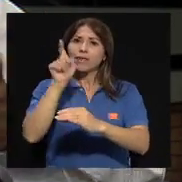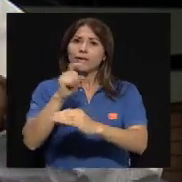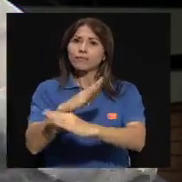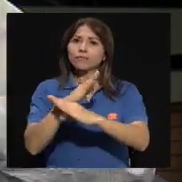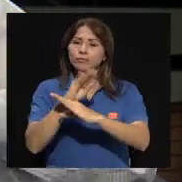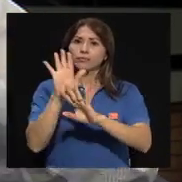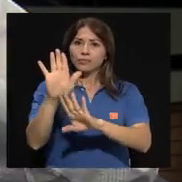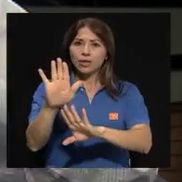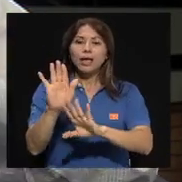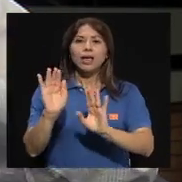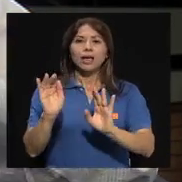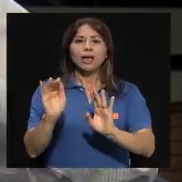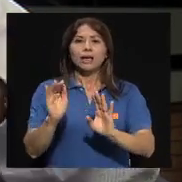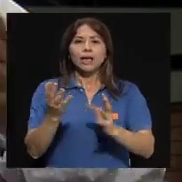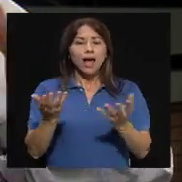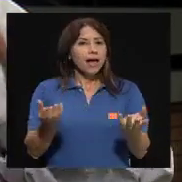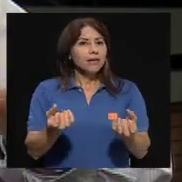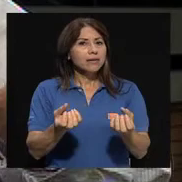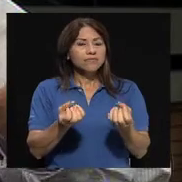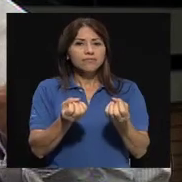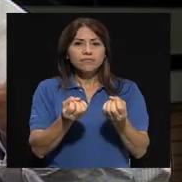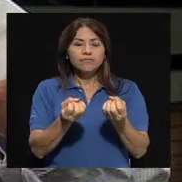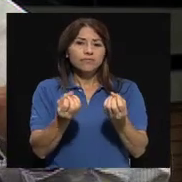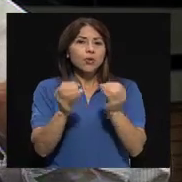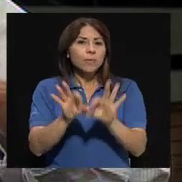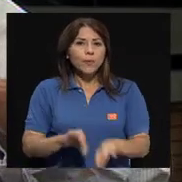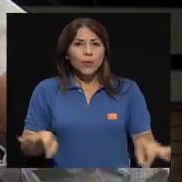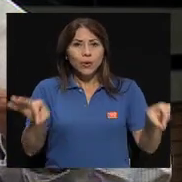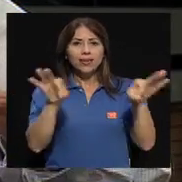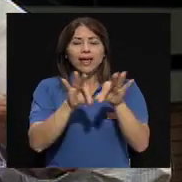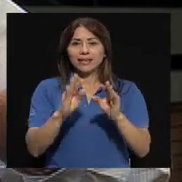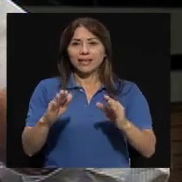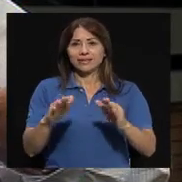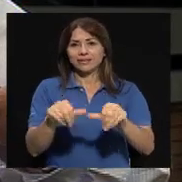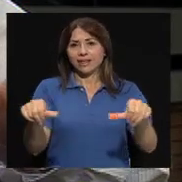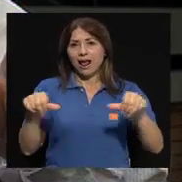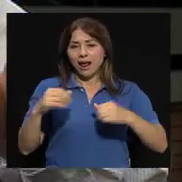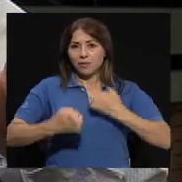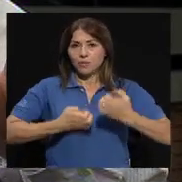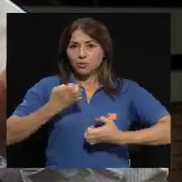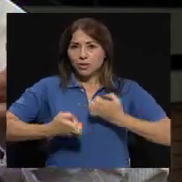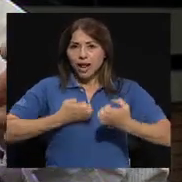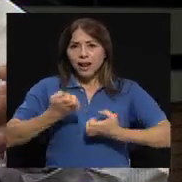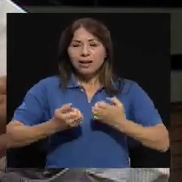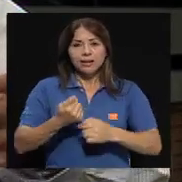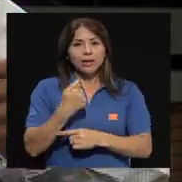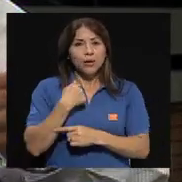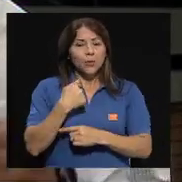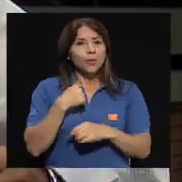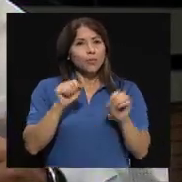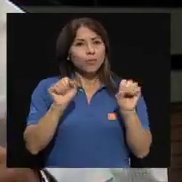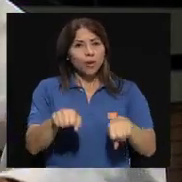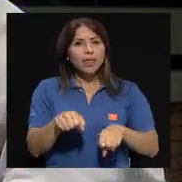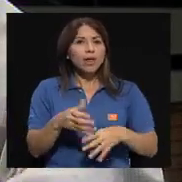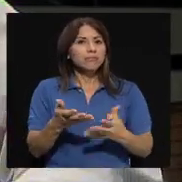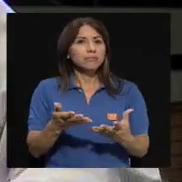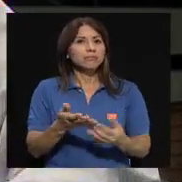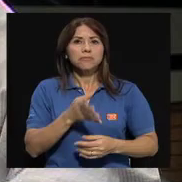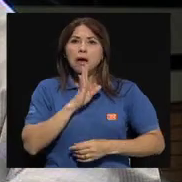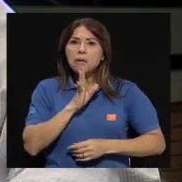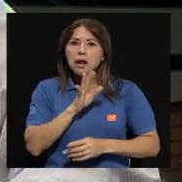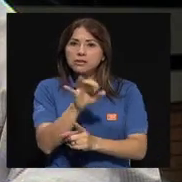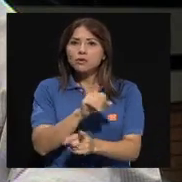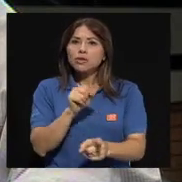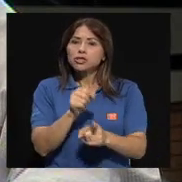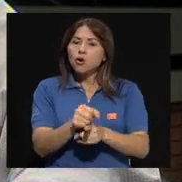material plástico, como le digo, ahí lo importante en lo emocional es que uno pueda conversar del